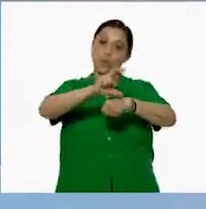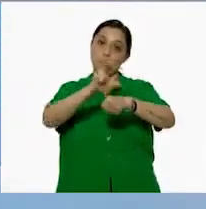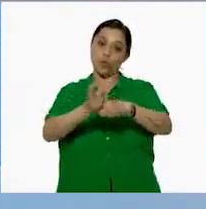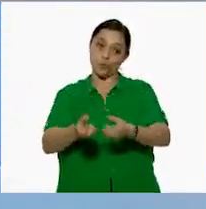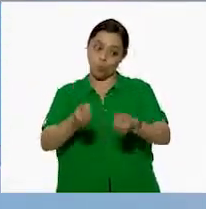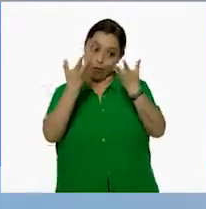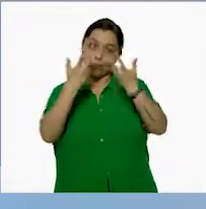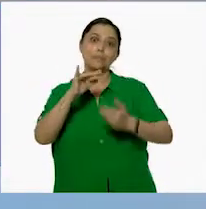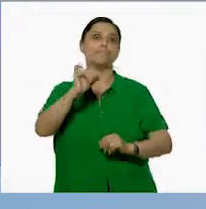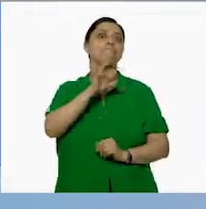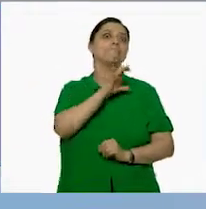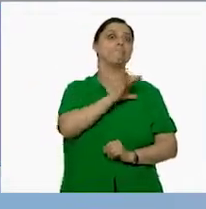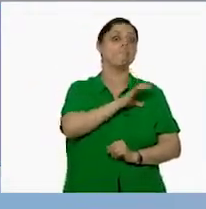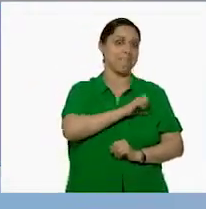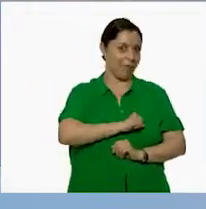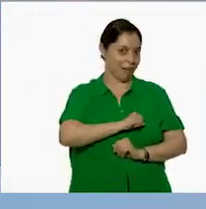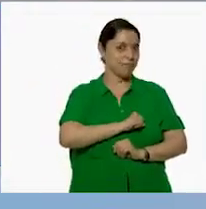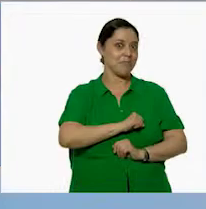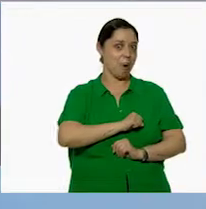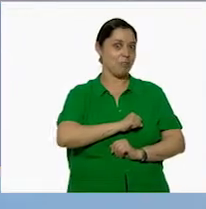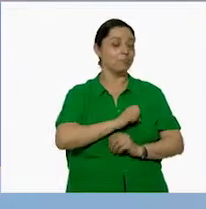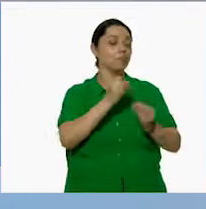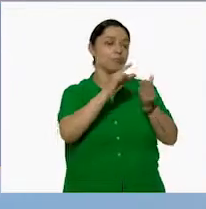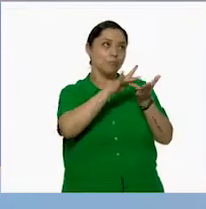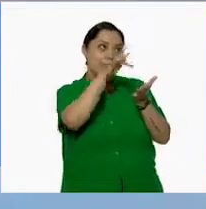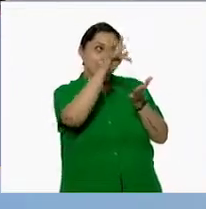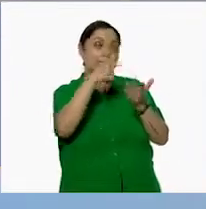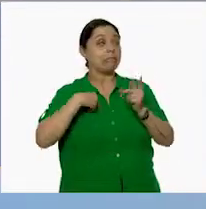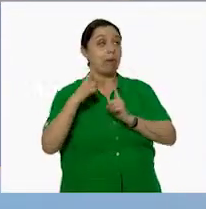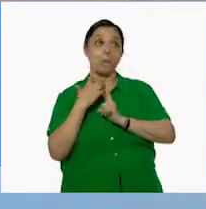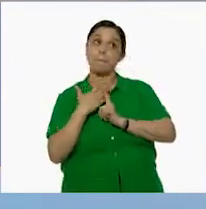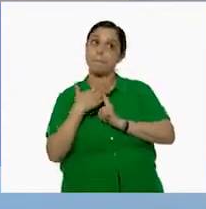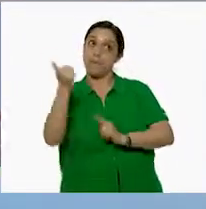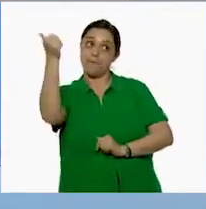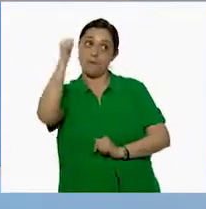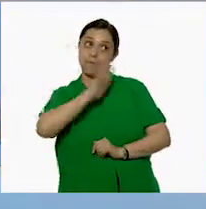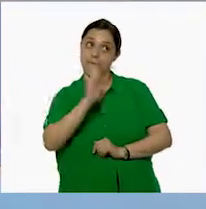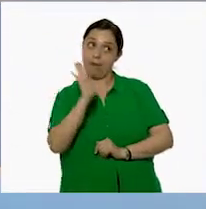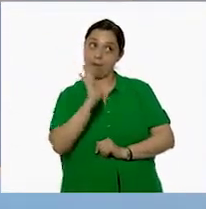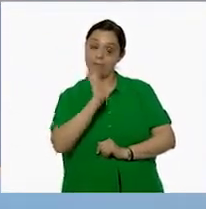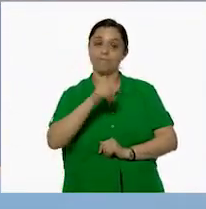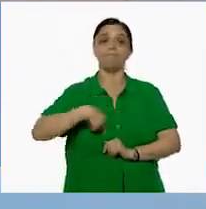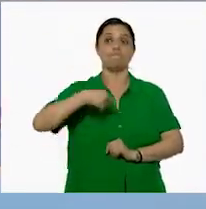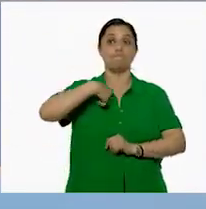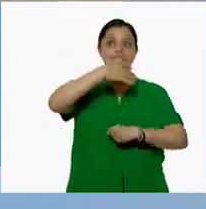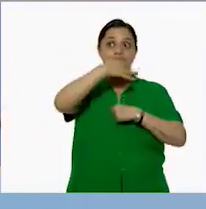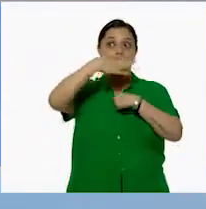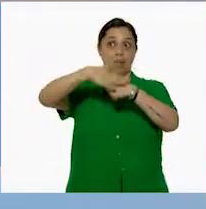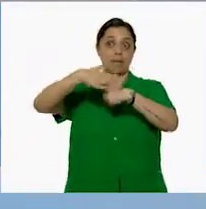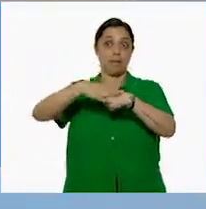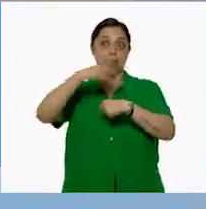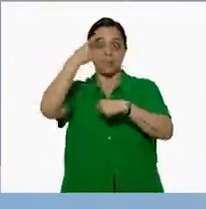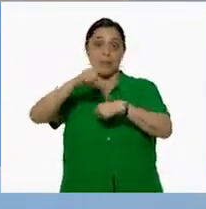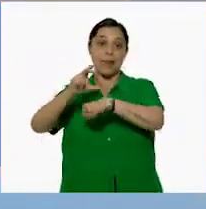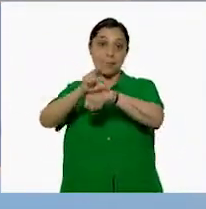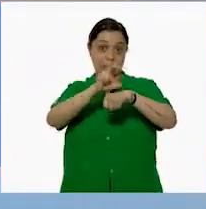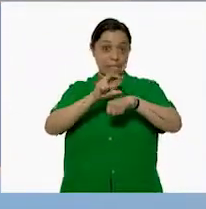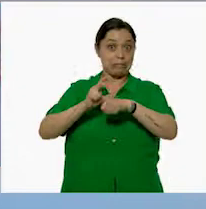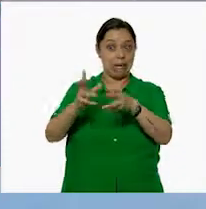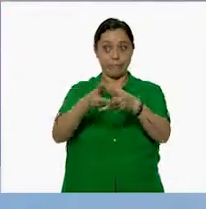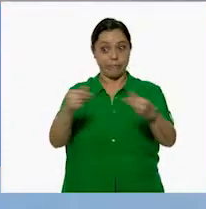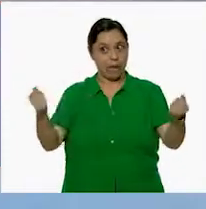encantó resolverlo de esa manera. Muchas gracias. Me tengo que ir inmediatamente a avisarle porque si no, se acaban los huevos y los tiene que pedir.